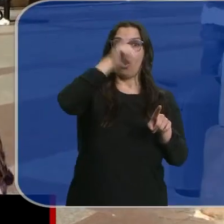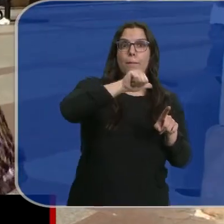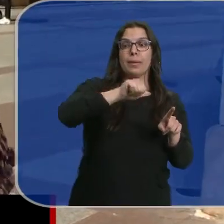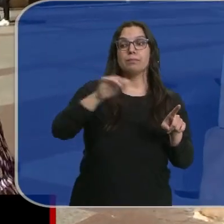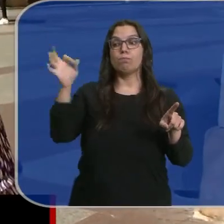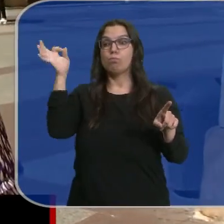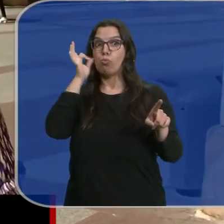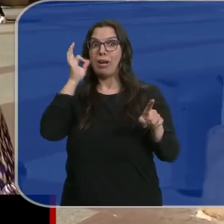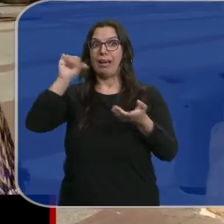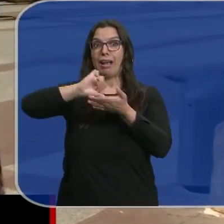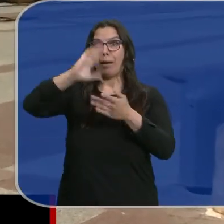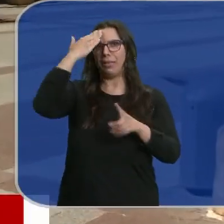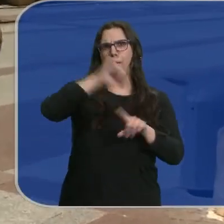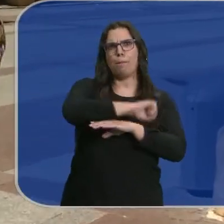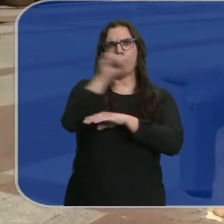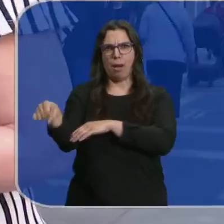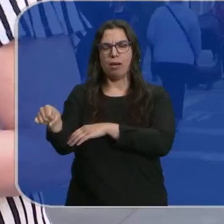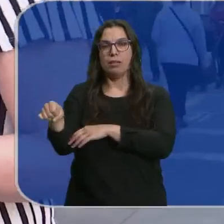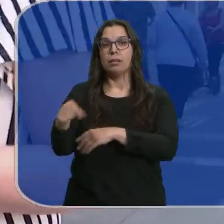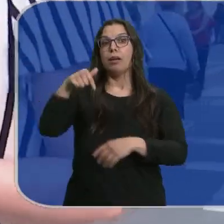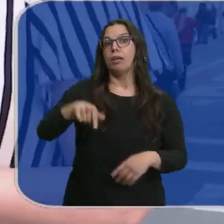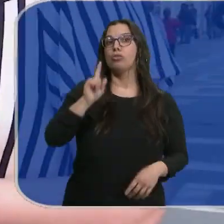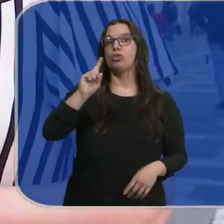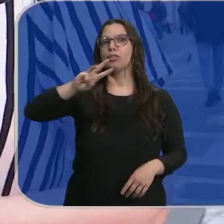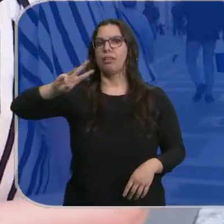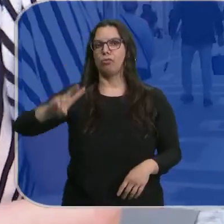candidatas en las capitales. Solo hay 32 en la comunidad.